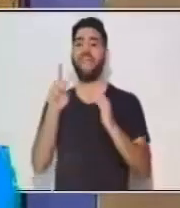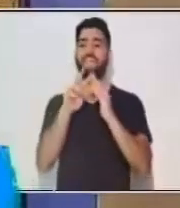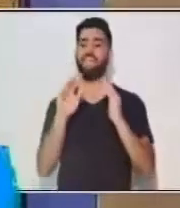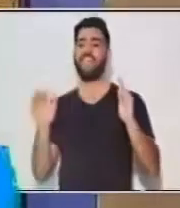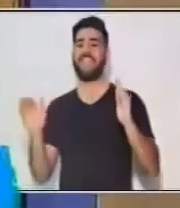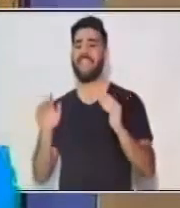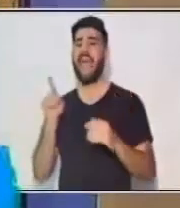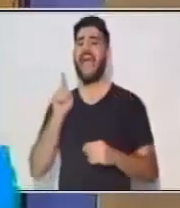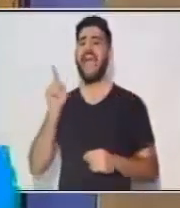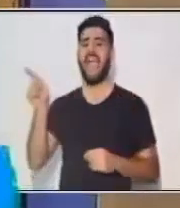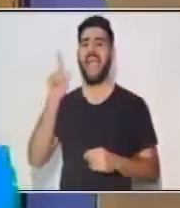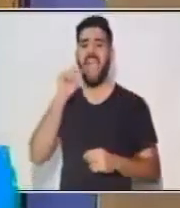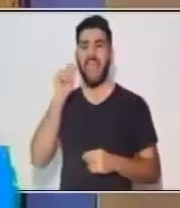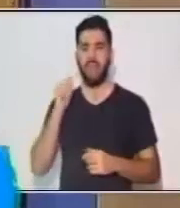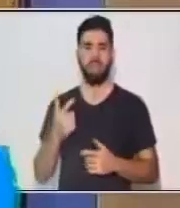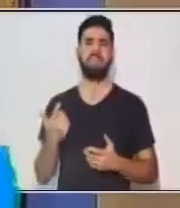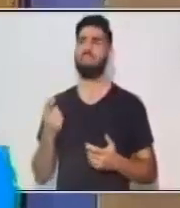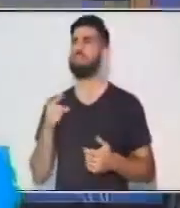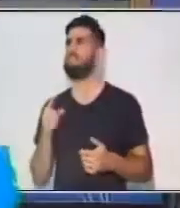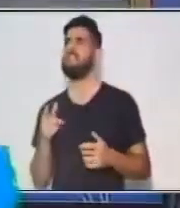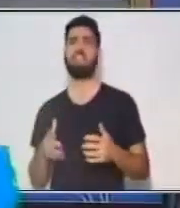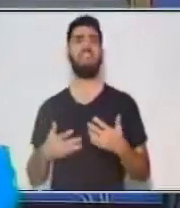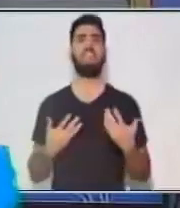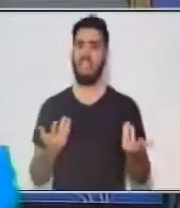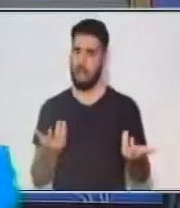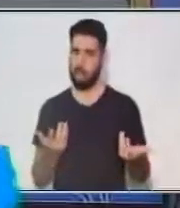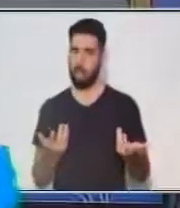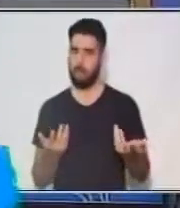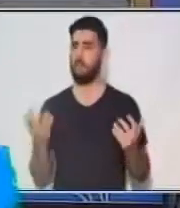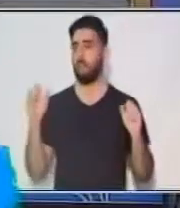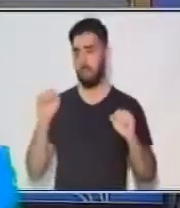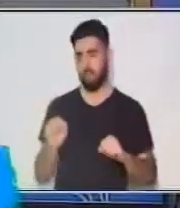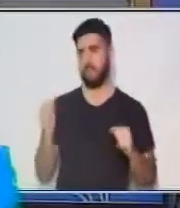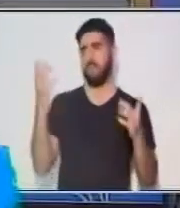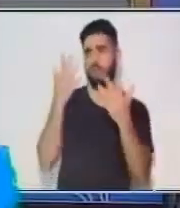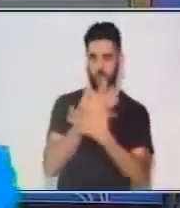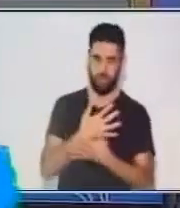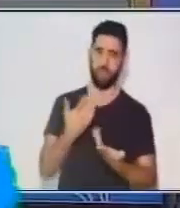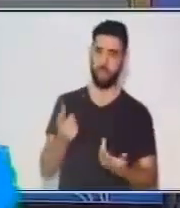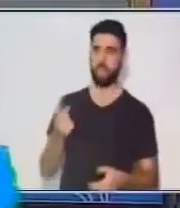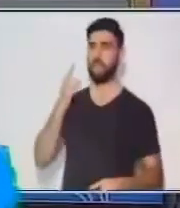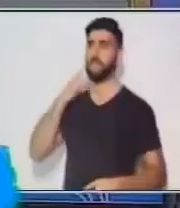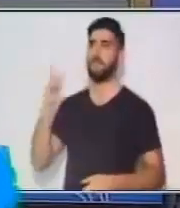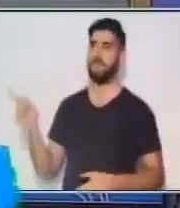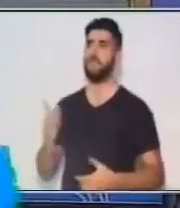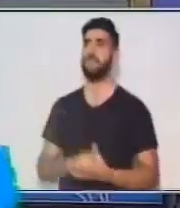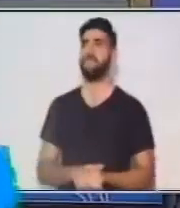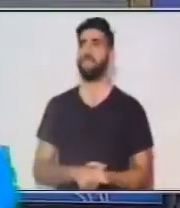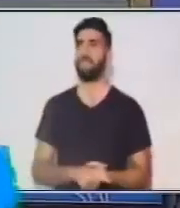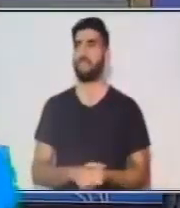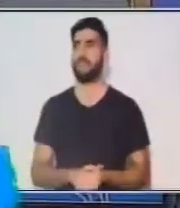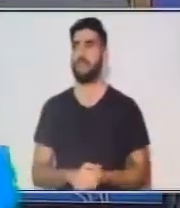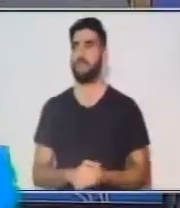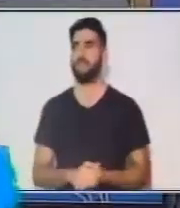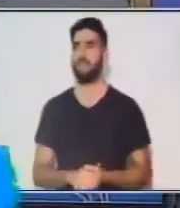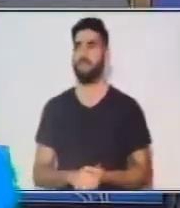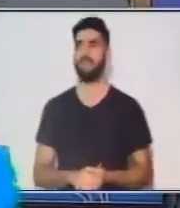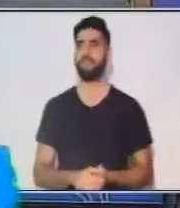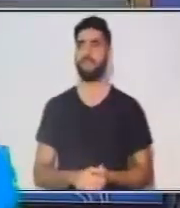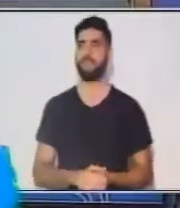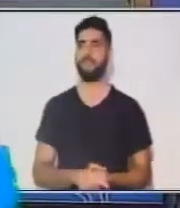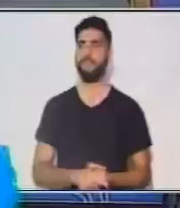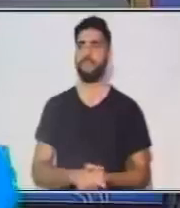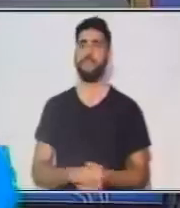lo más importante es la palabra hijo. Este es el núcleo del sujeto. Veámoslo de otra manera. Si